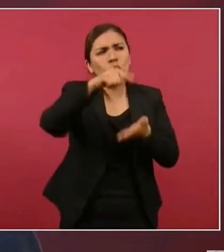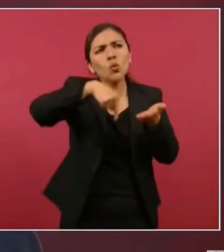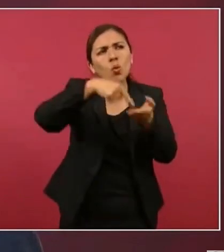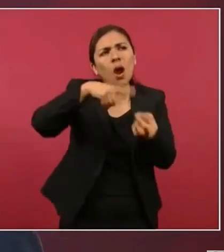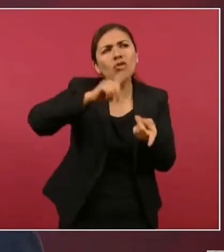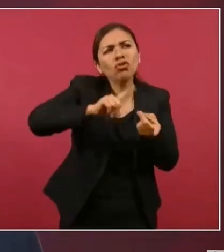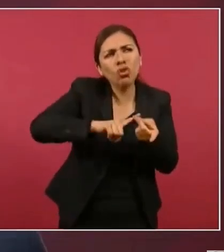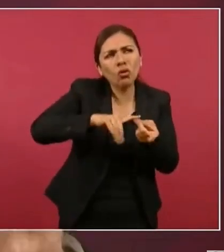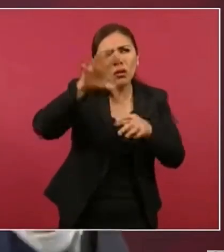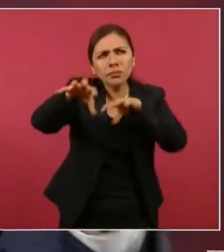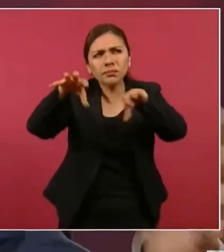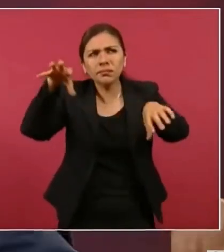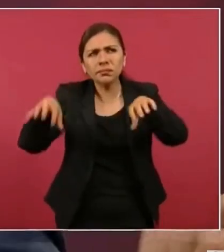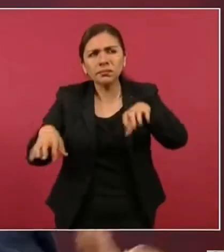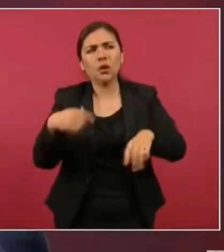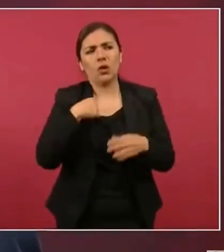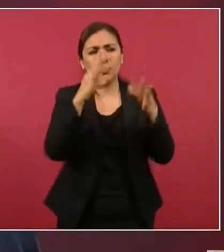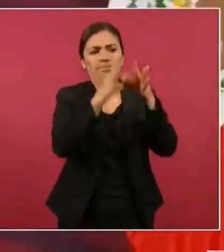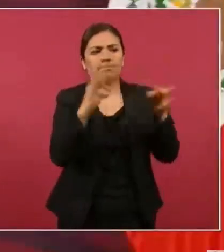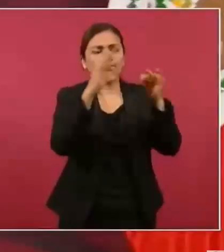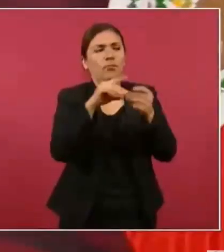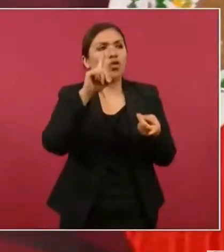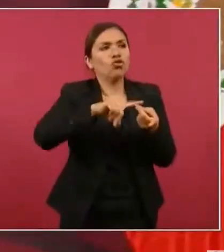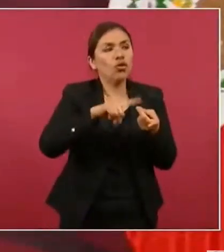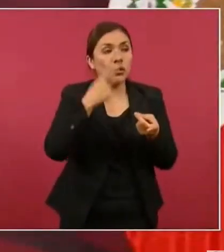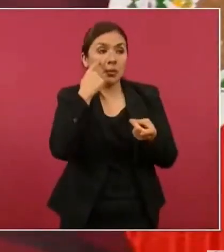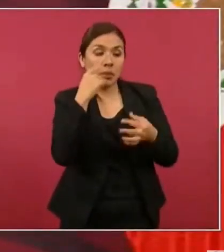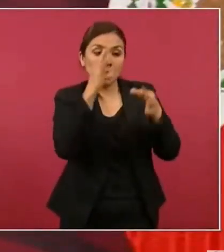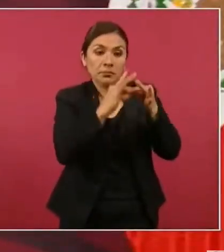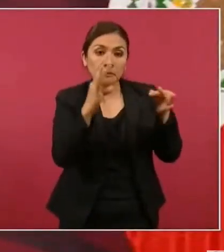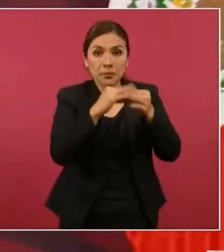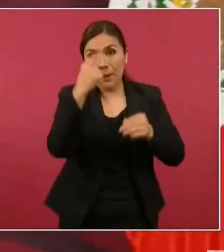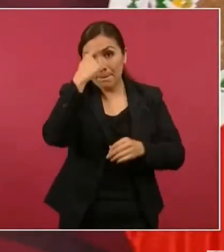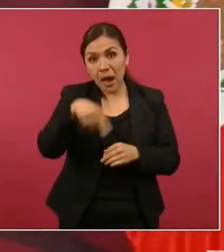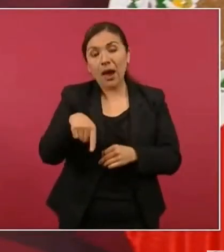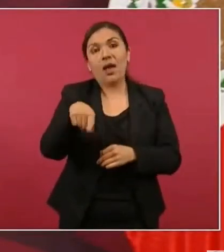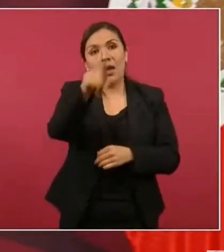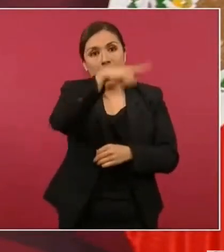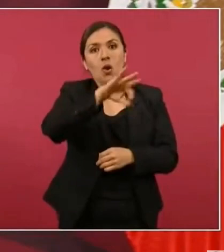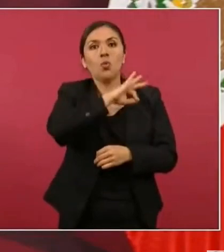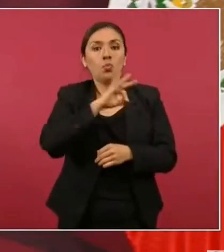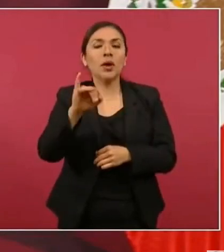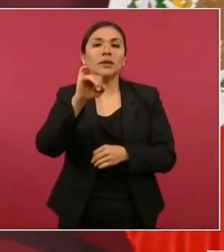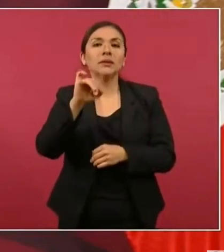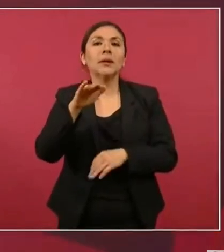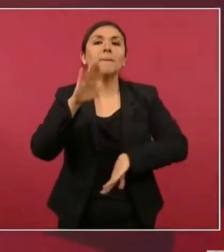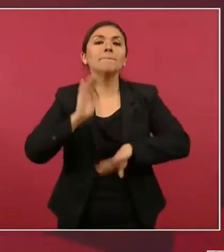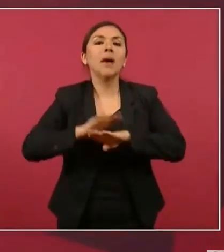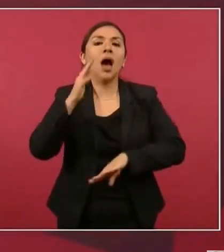pueden ustedes tener más